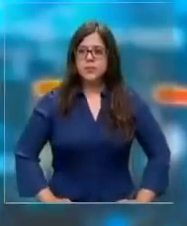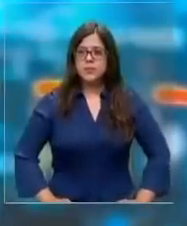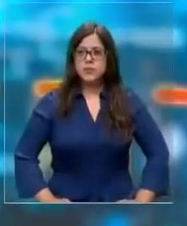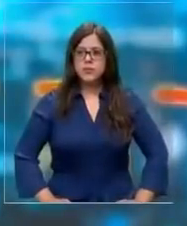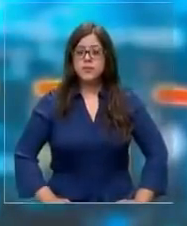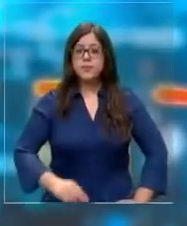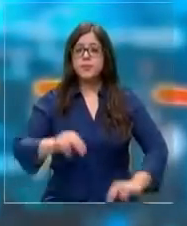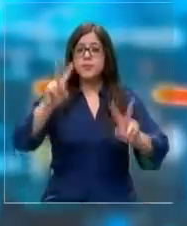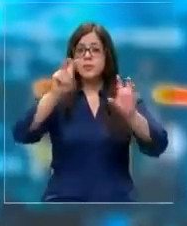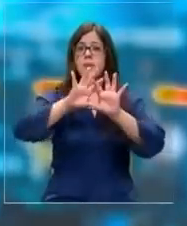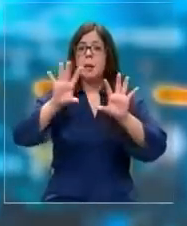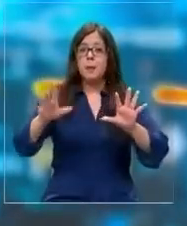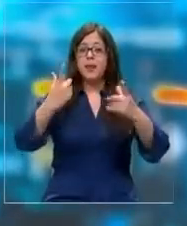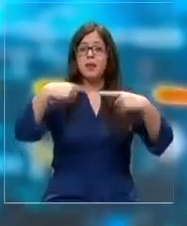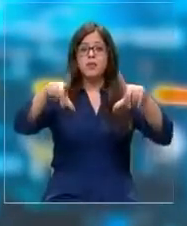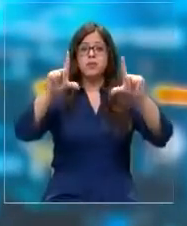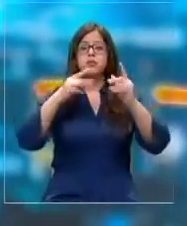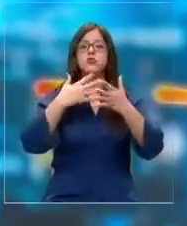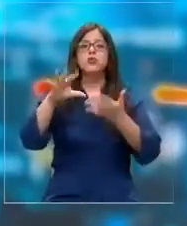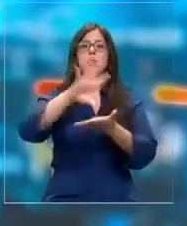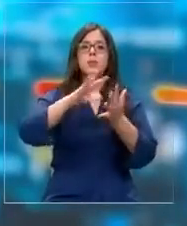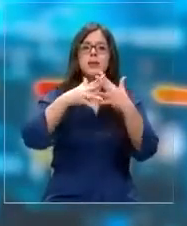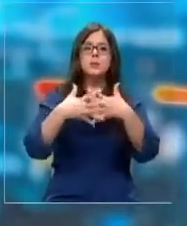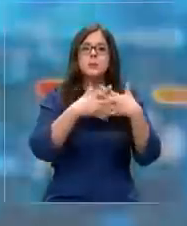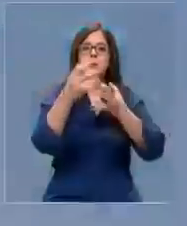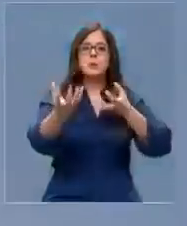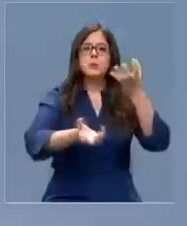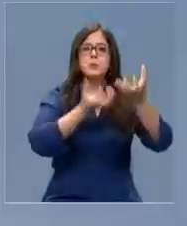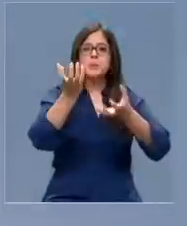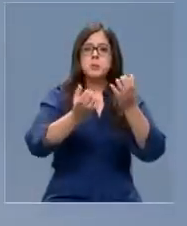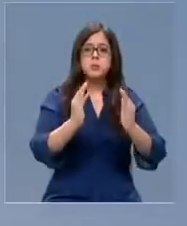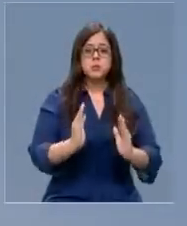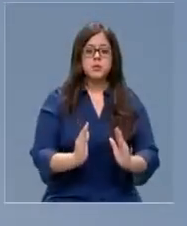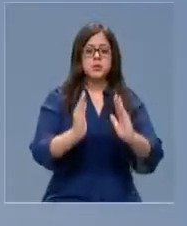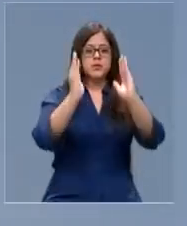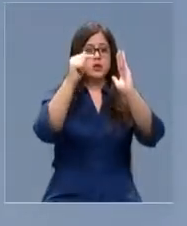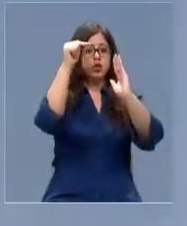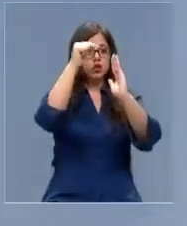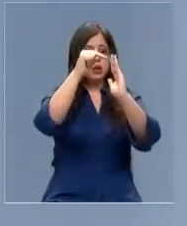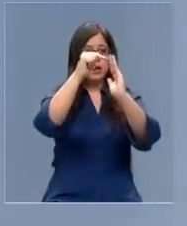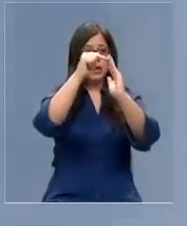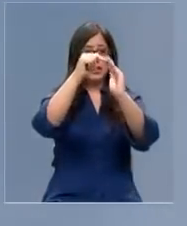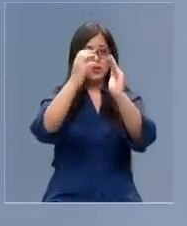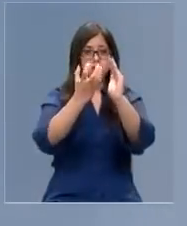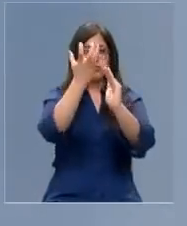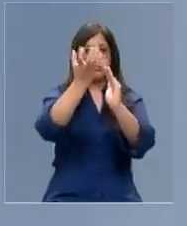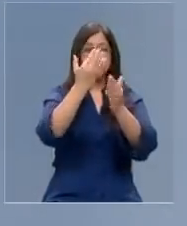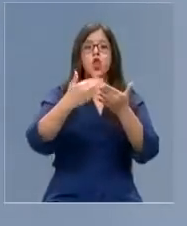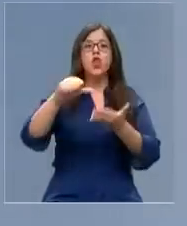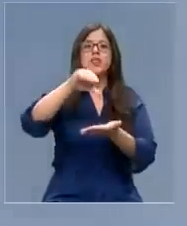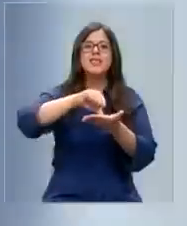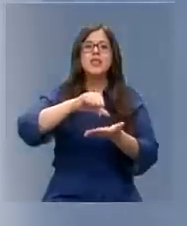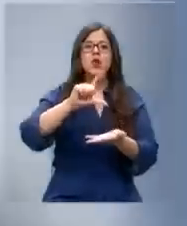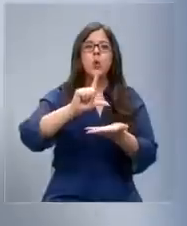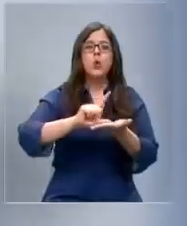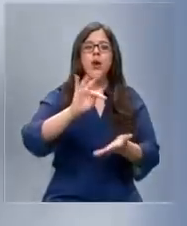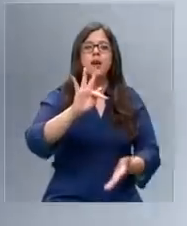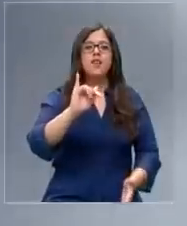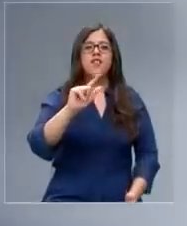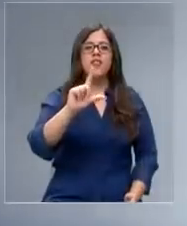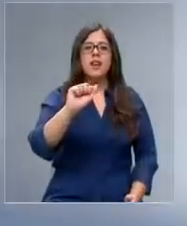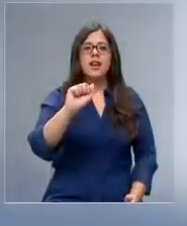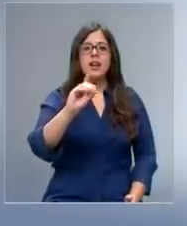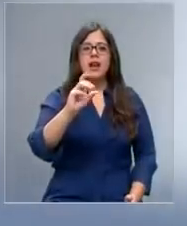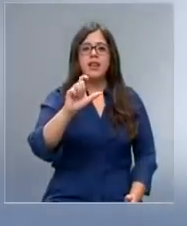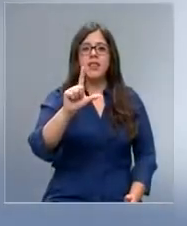Y las siguientes imágenes nos llegan desde Estados Unidos, donde un incendio en la azotea de un edificio en el centro de Filadelfia generó una